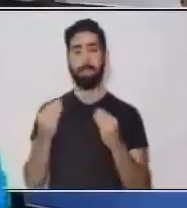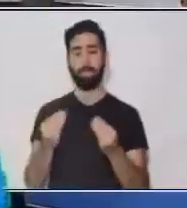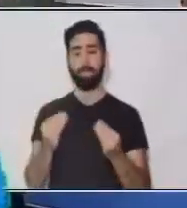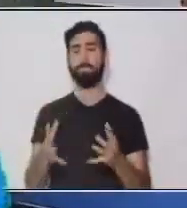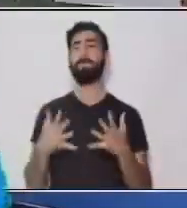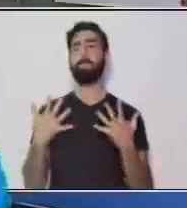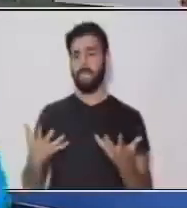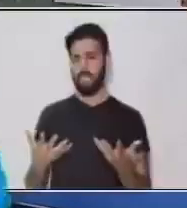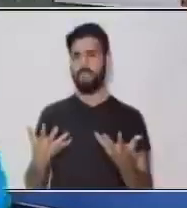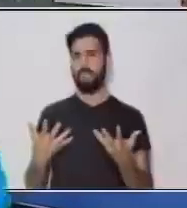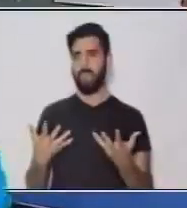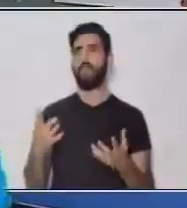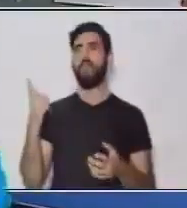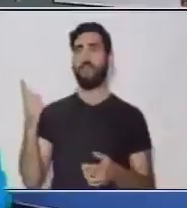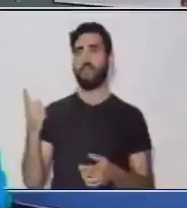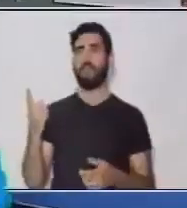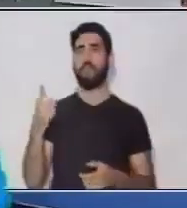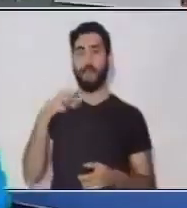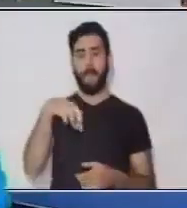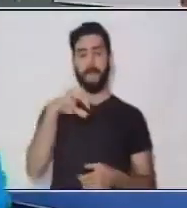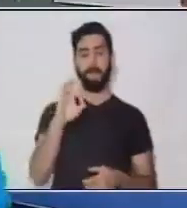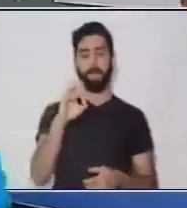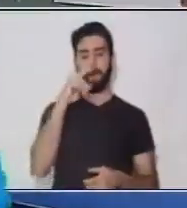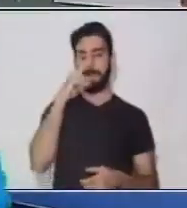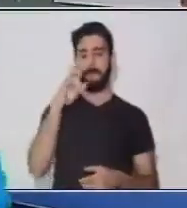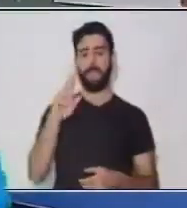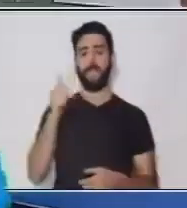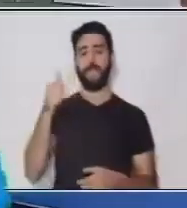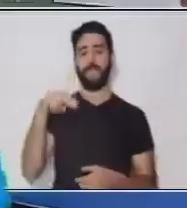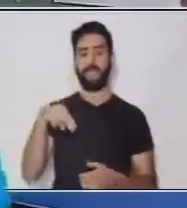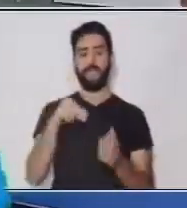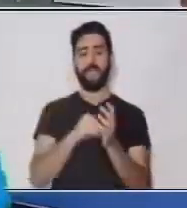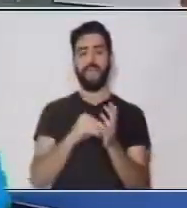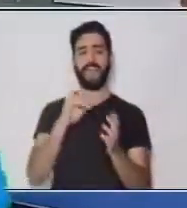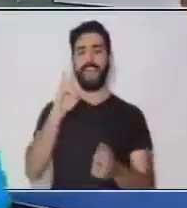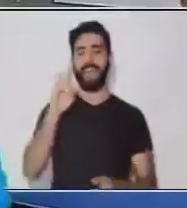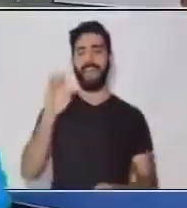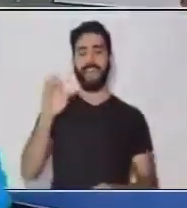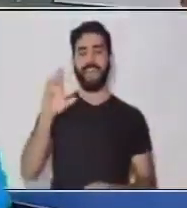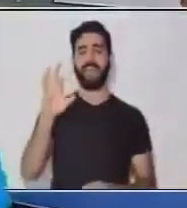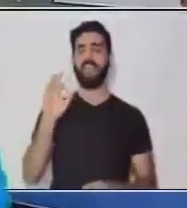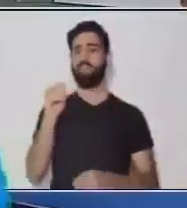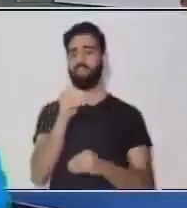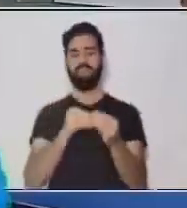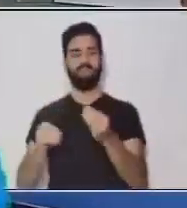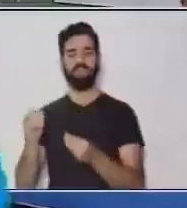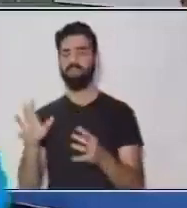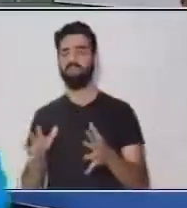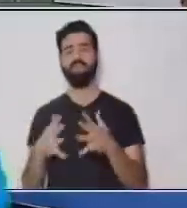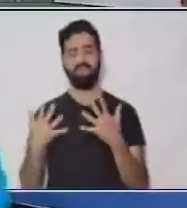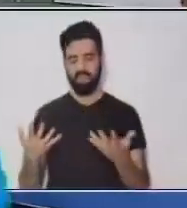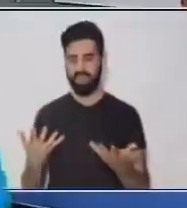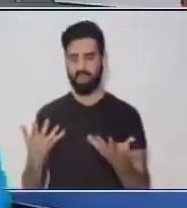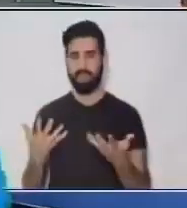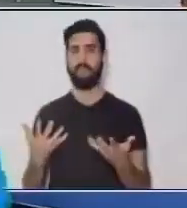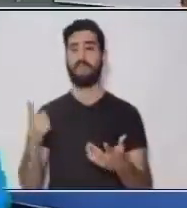Muy... Potranquero. Entonces, a diferencia de potranquero, podríamos escribir...